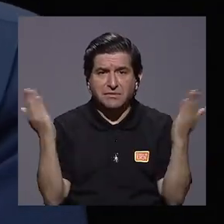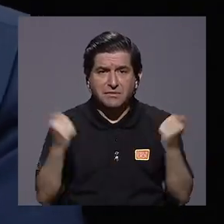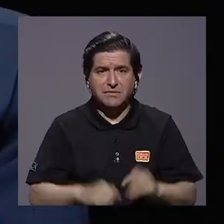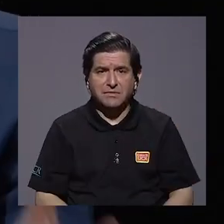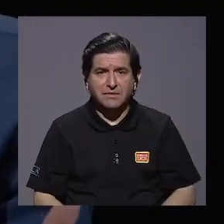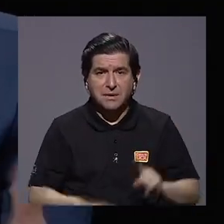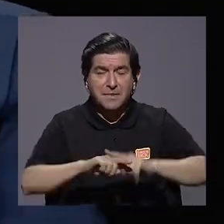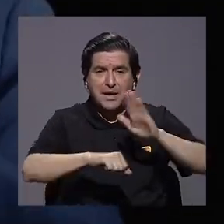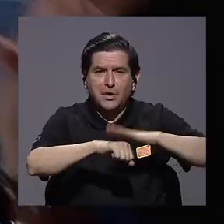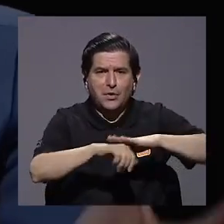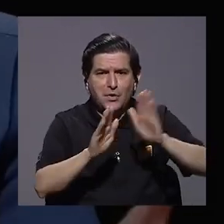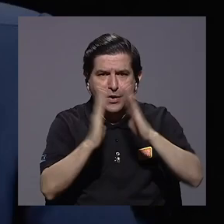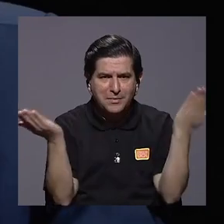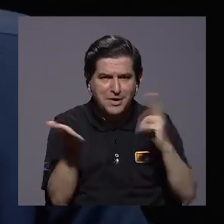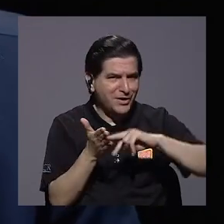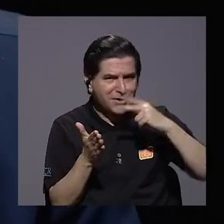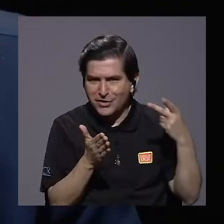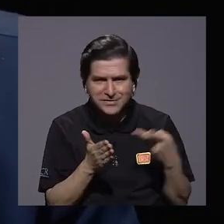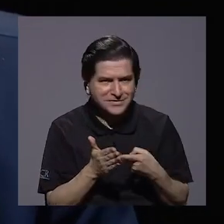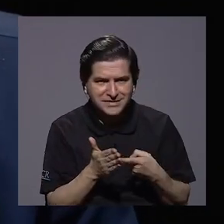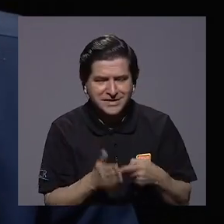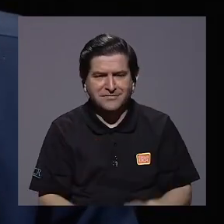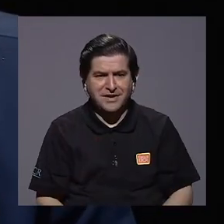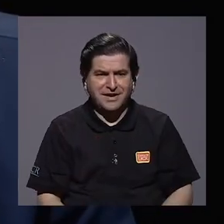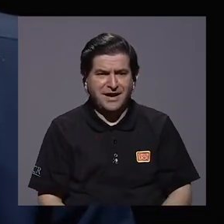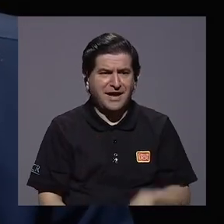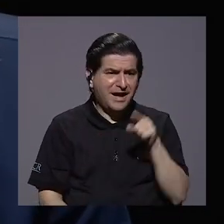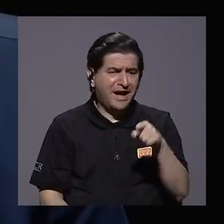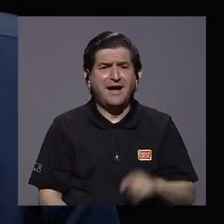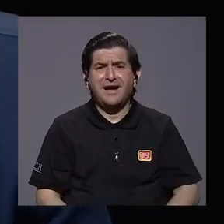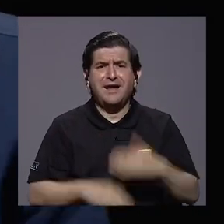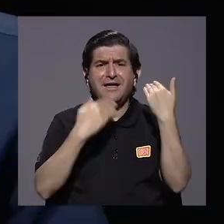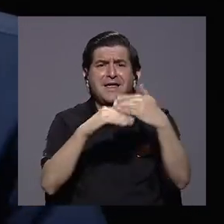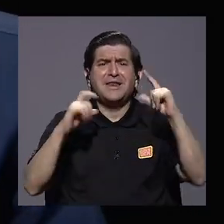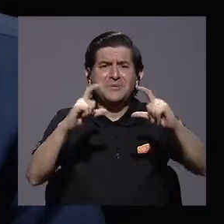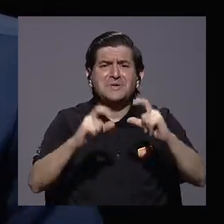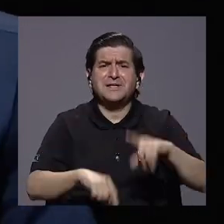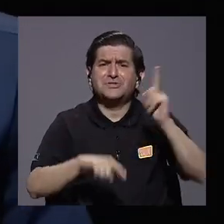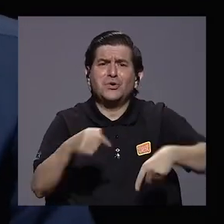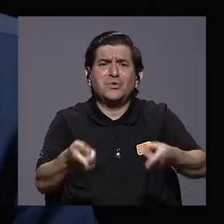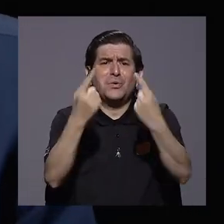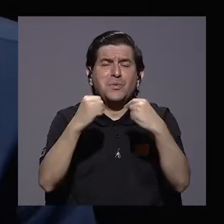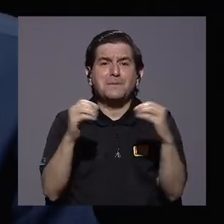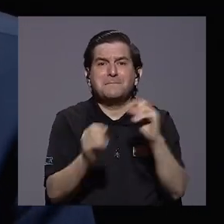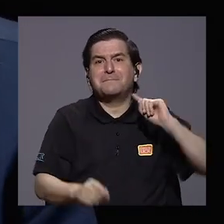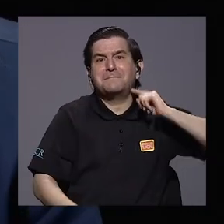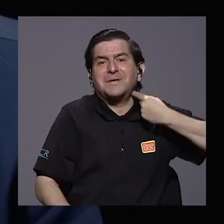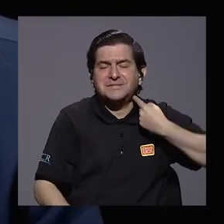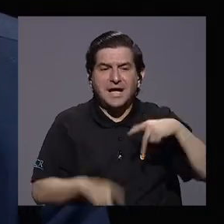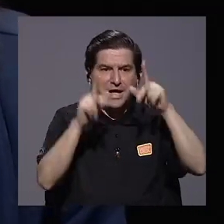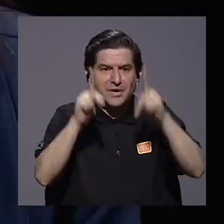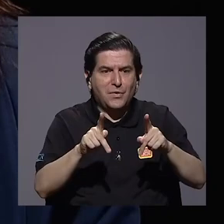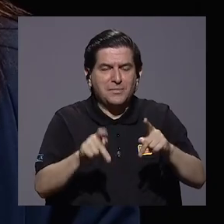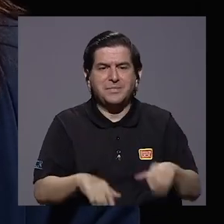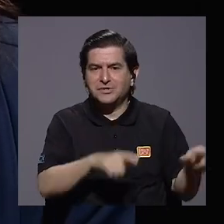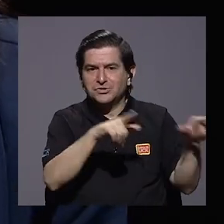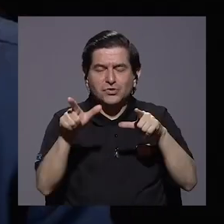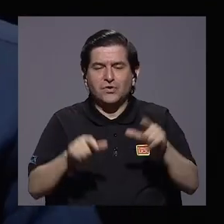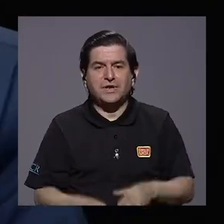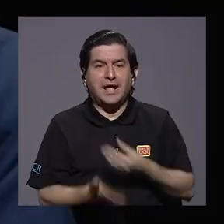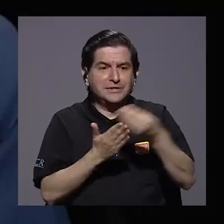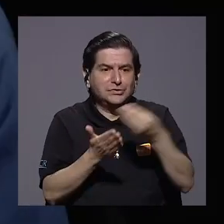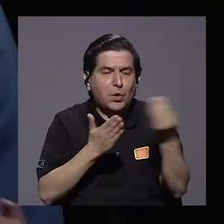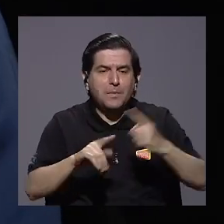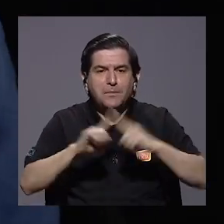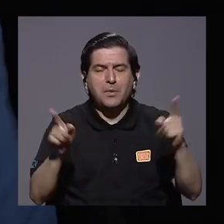pero que me dejen abrir, no es que me dejen abrir, pero ponen la restricción para que nadie venga, entonces más bien es más caro porque tengo el personal, compro todo y nadie viene